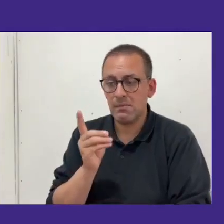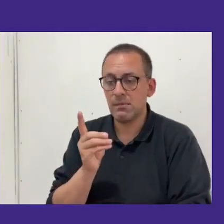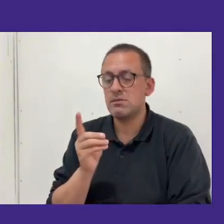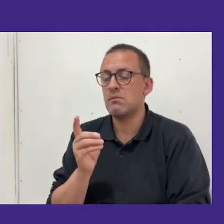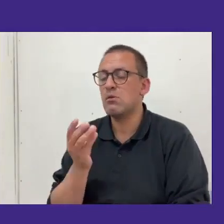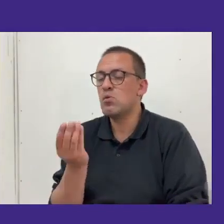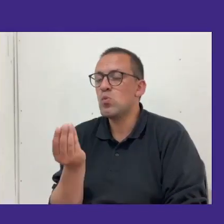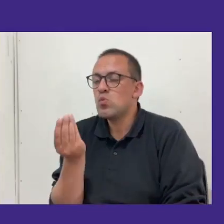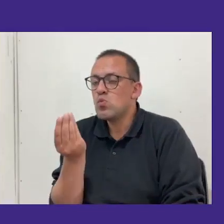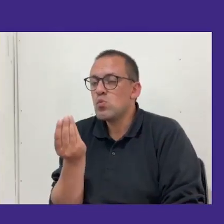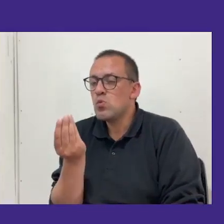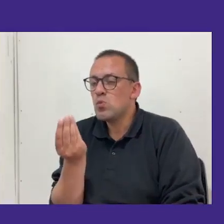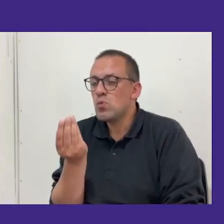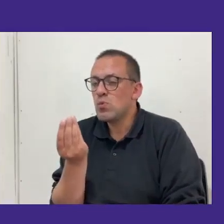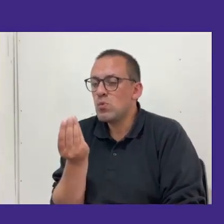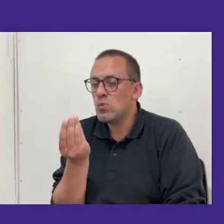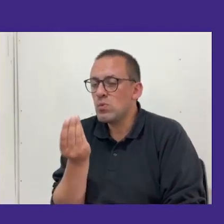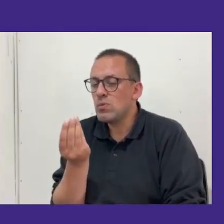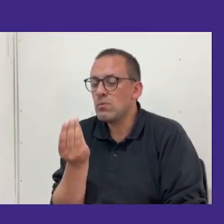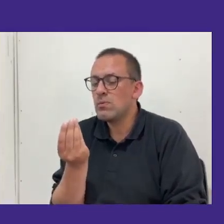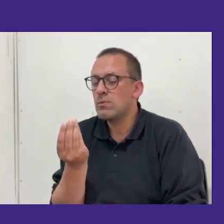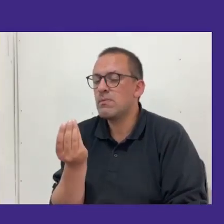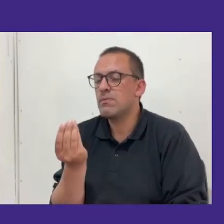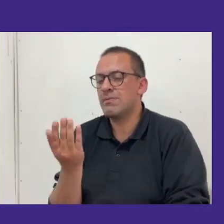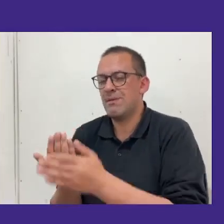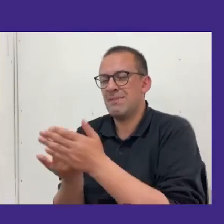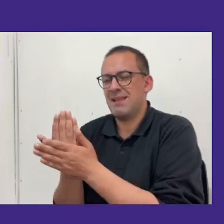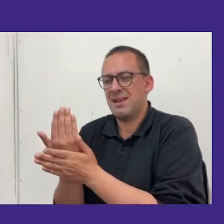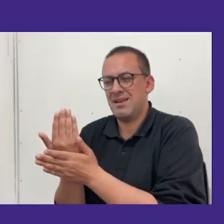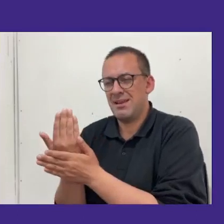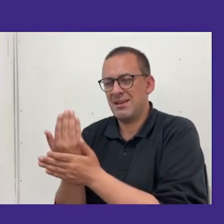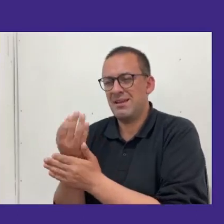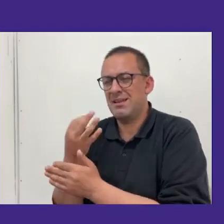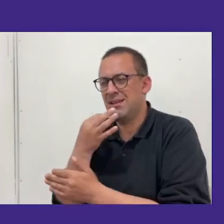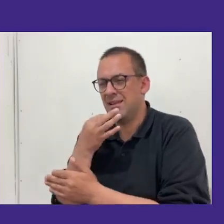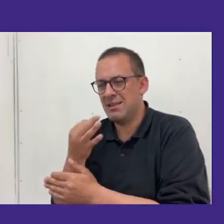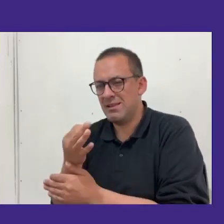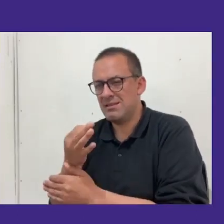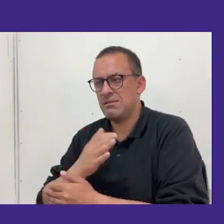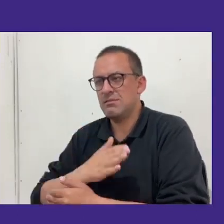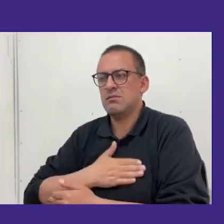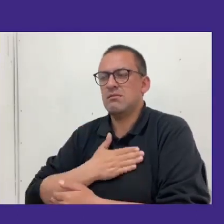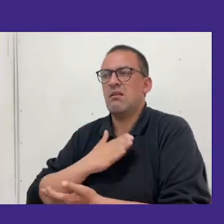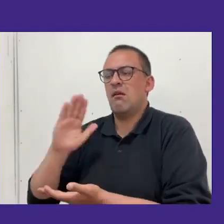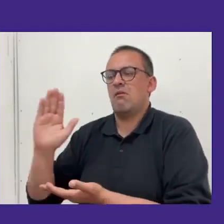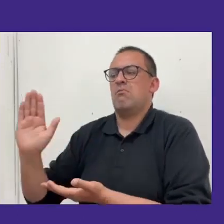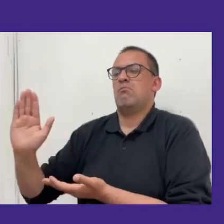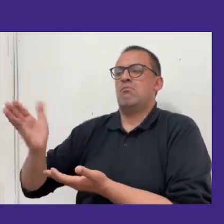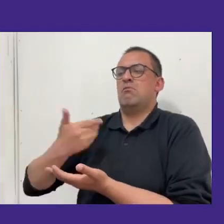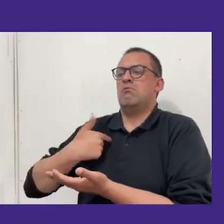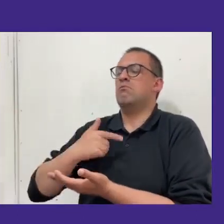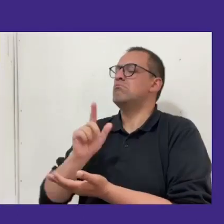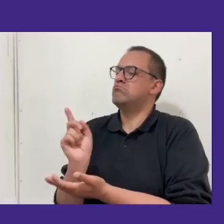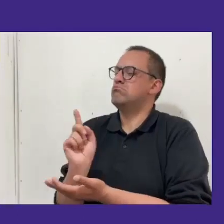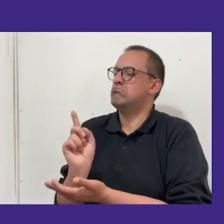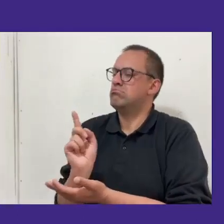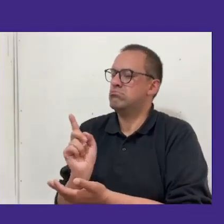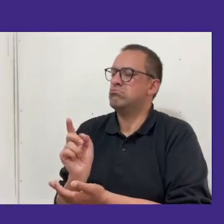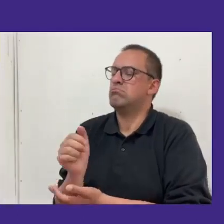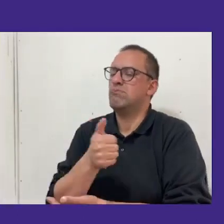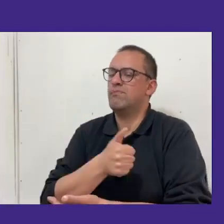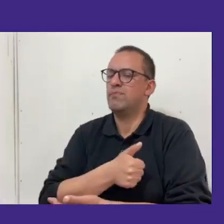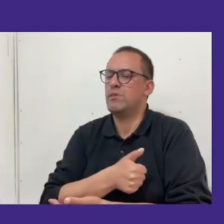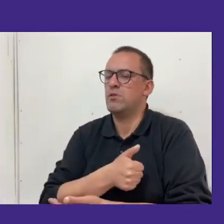grupo, que es el que veíamos en la ponencia de la mañana, no tiene por qué sentirse excluido, sino que tenemos que todos